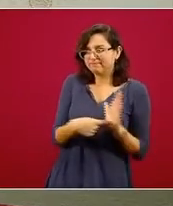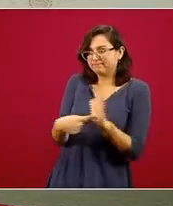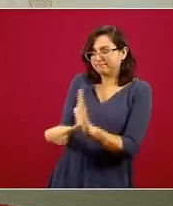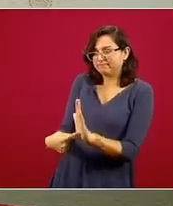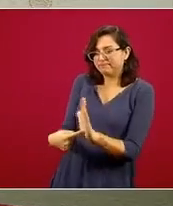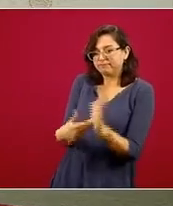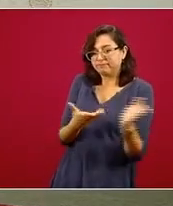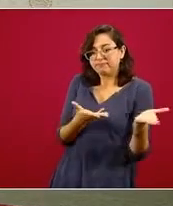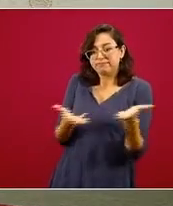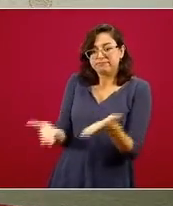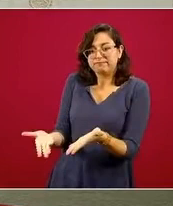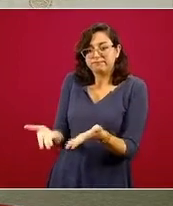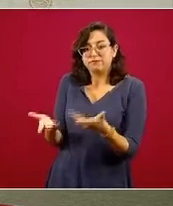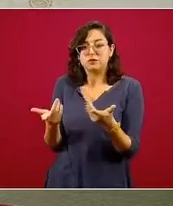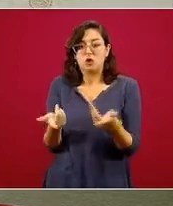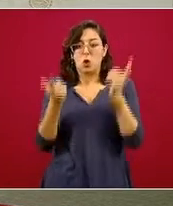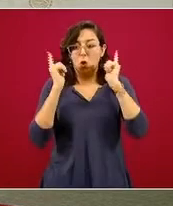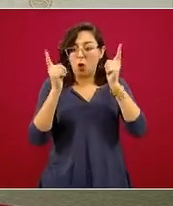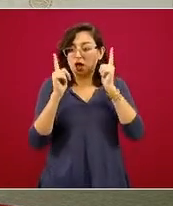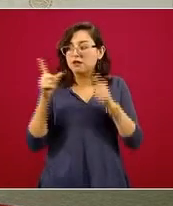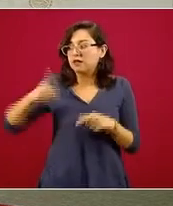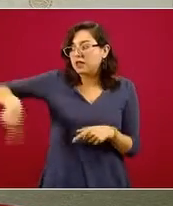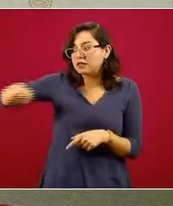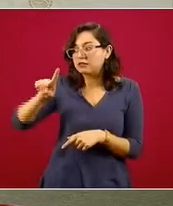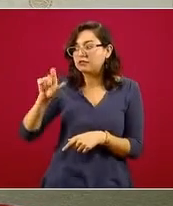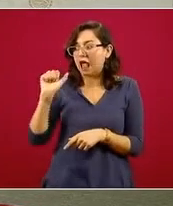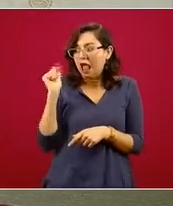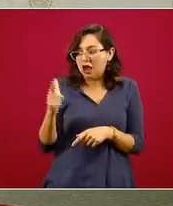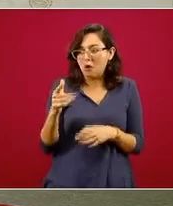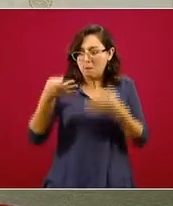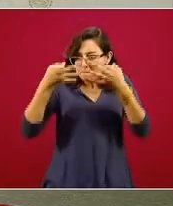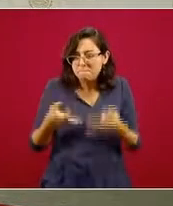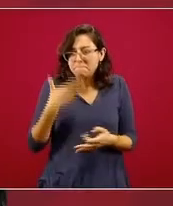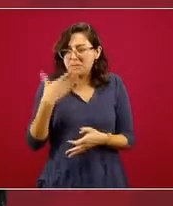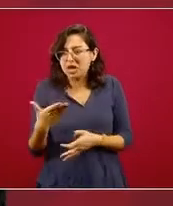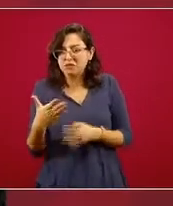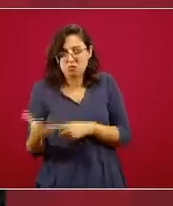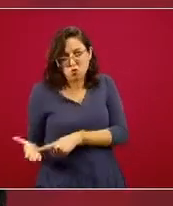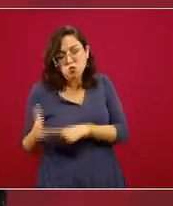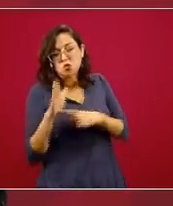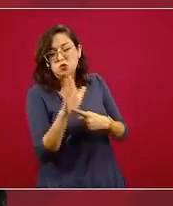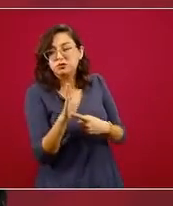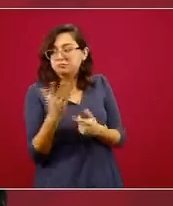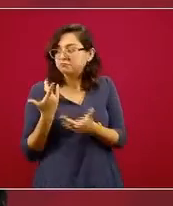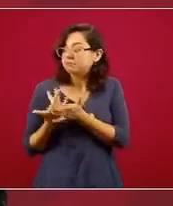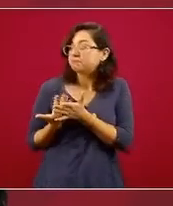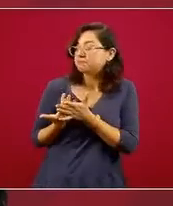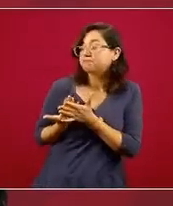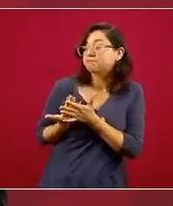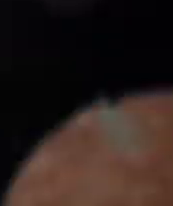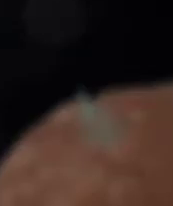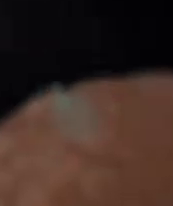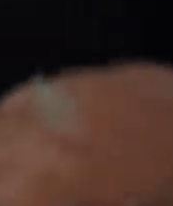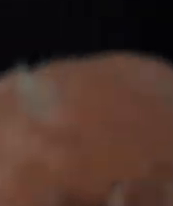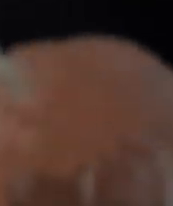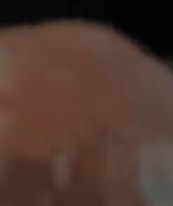conexión con un argumento técnico sobre cuál es su propósito.